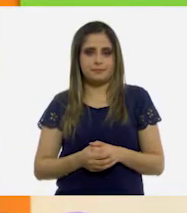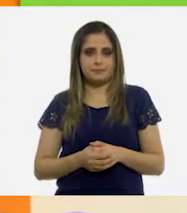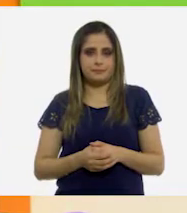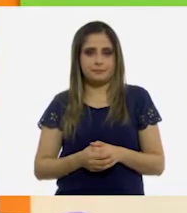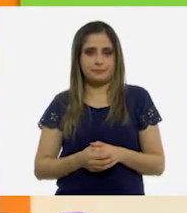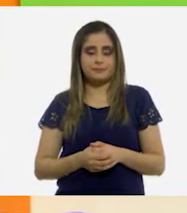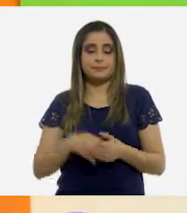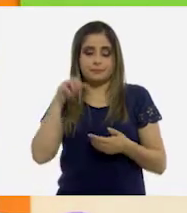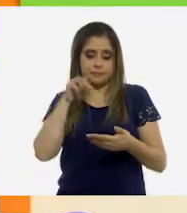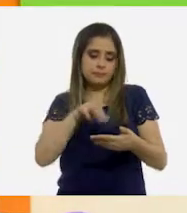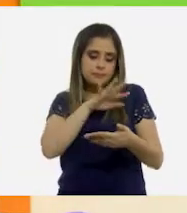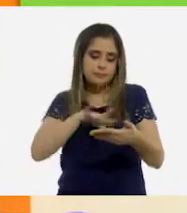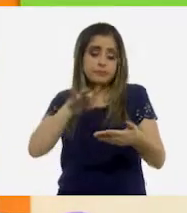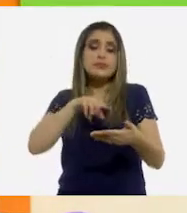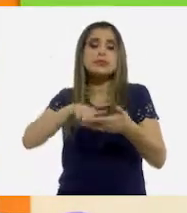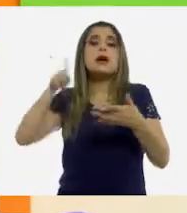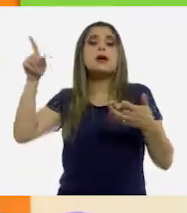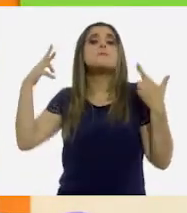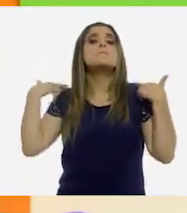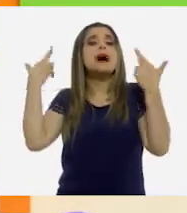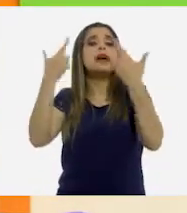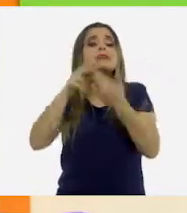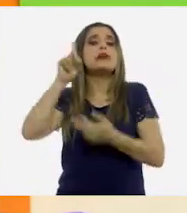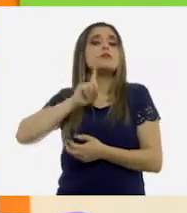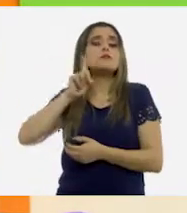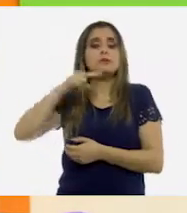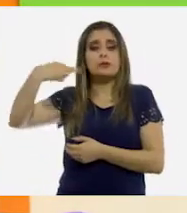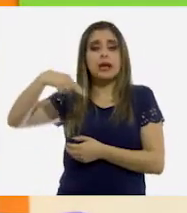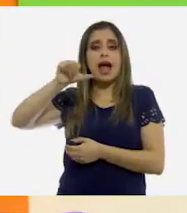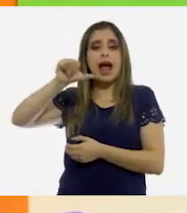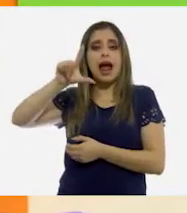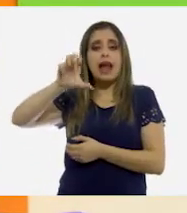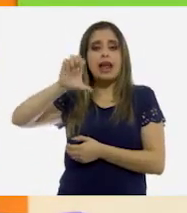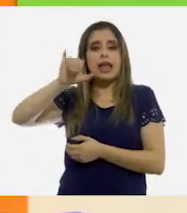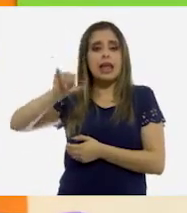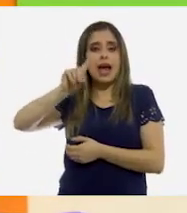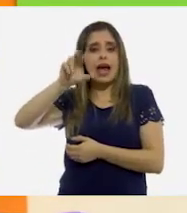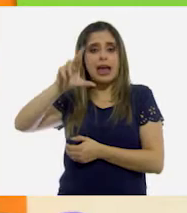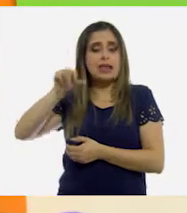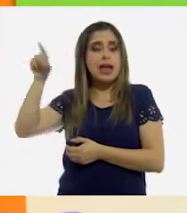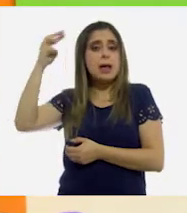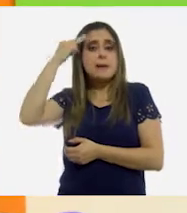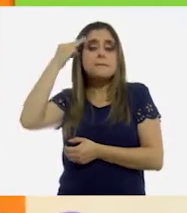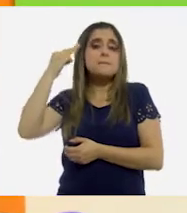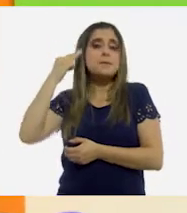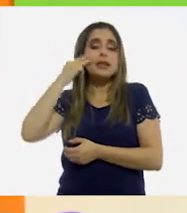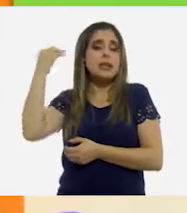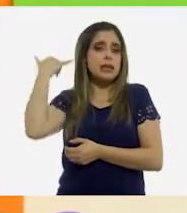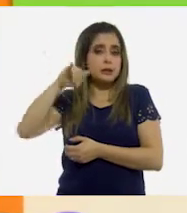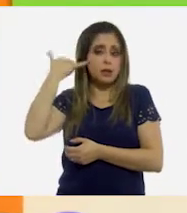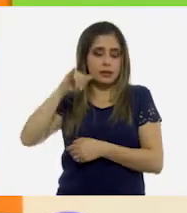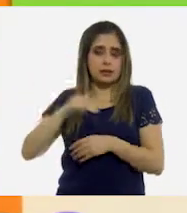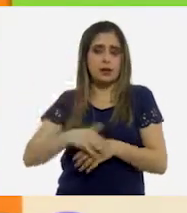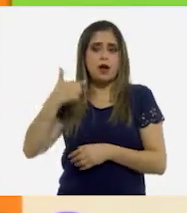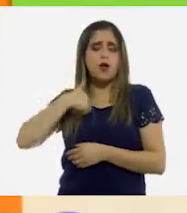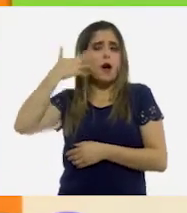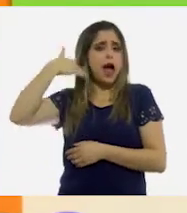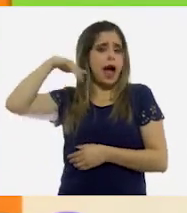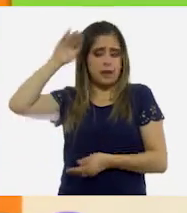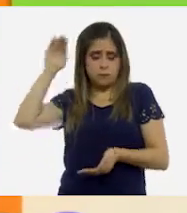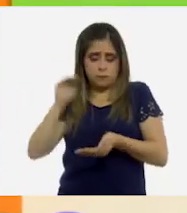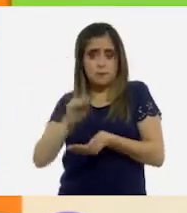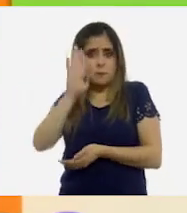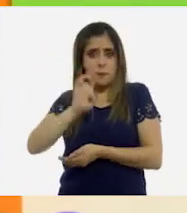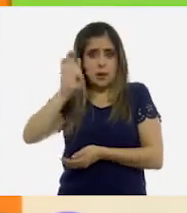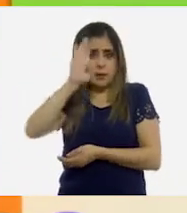Este comentario nos lo manda la maestra Alejandra. Ella es de Mérida, Yucatán y dice... Cuando yo era bebé,